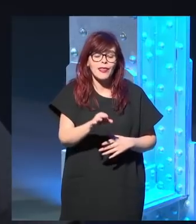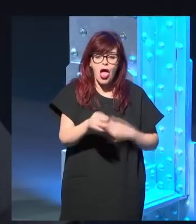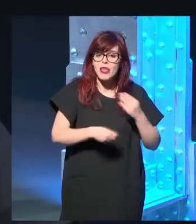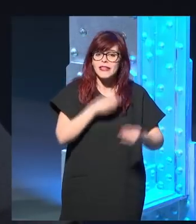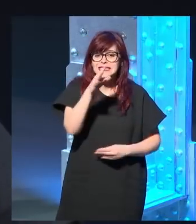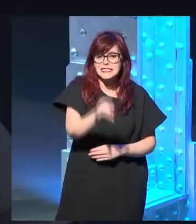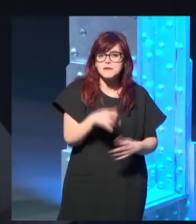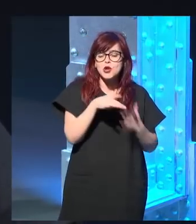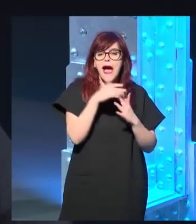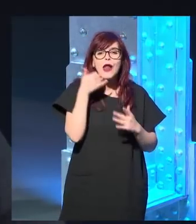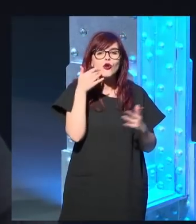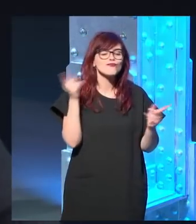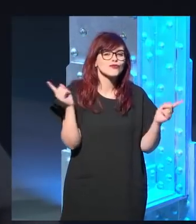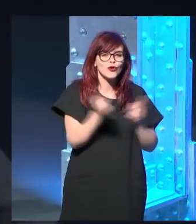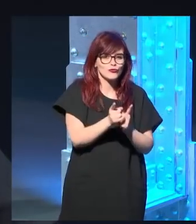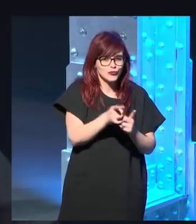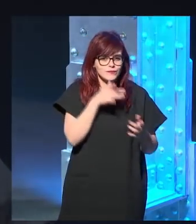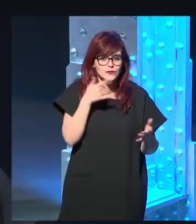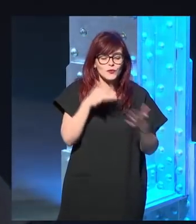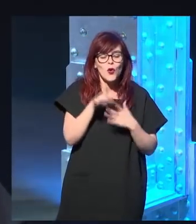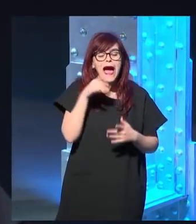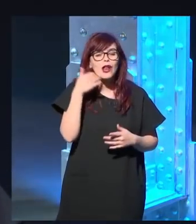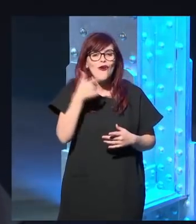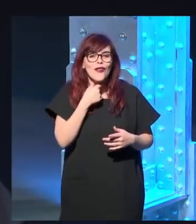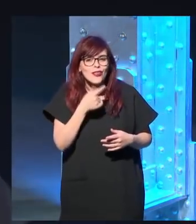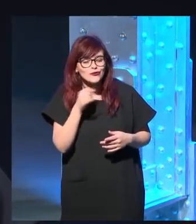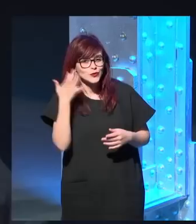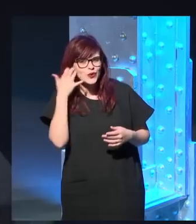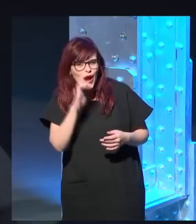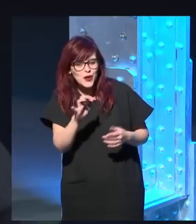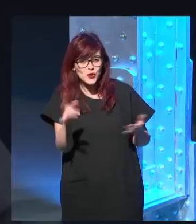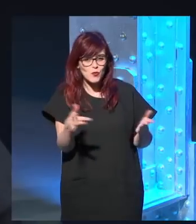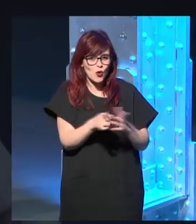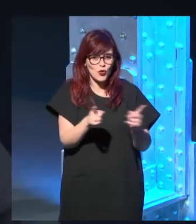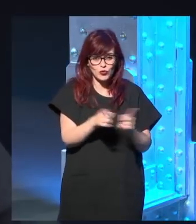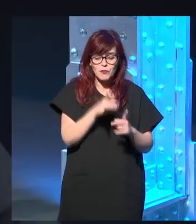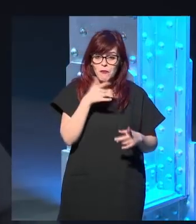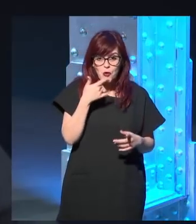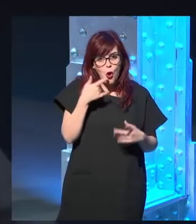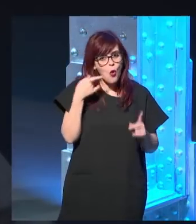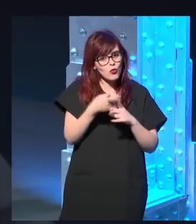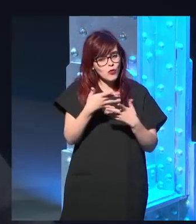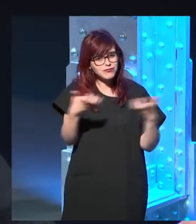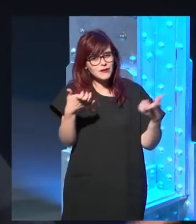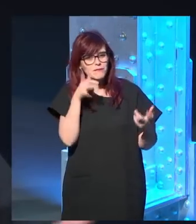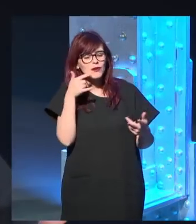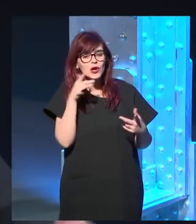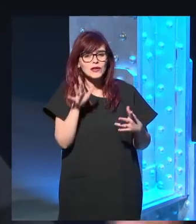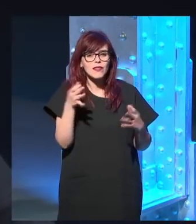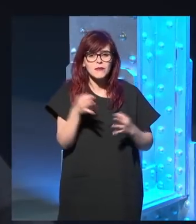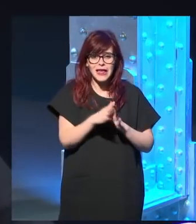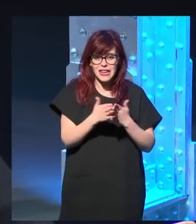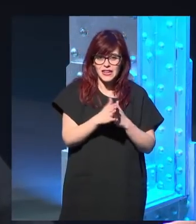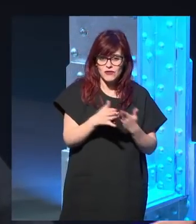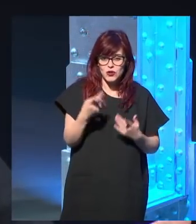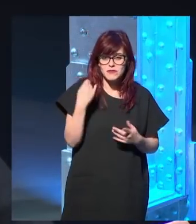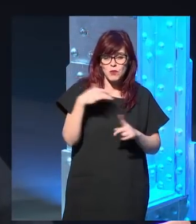gracioso, raro, digno de leerse. En realidad hay dos libros,